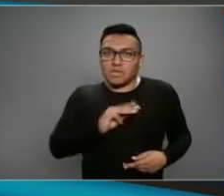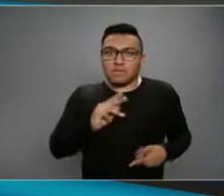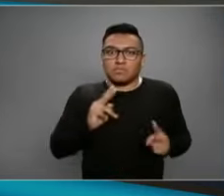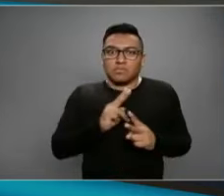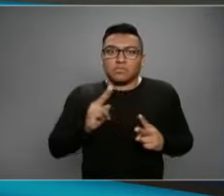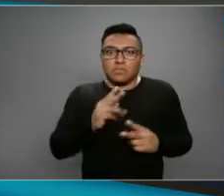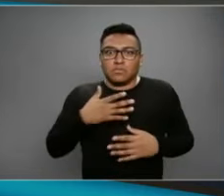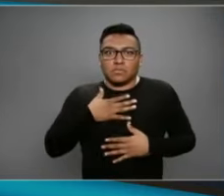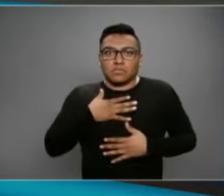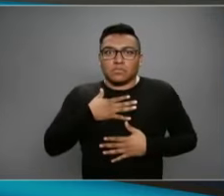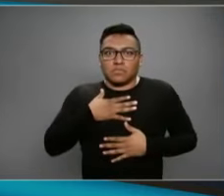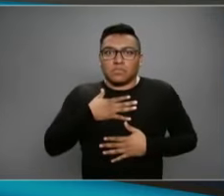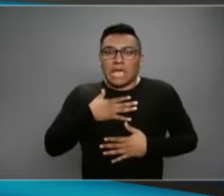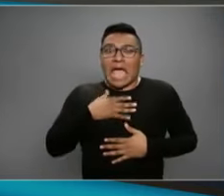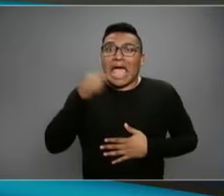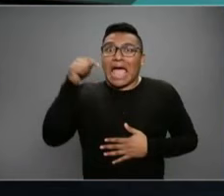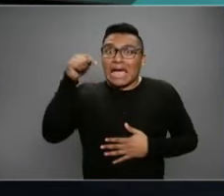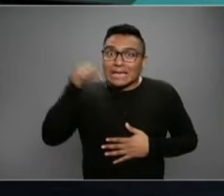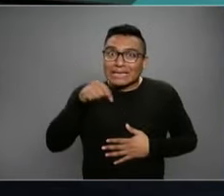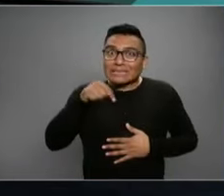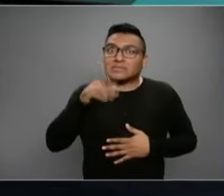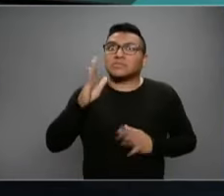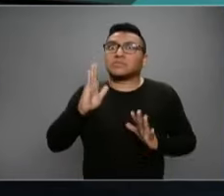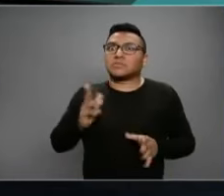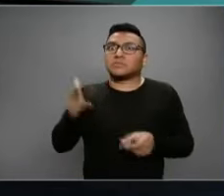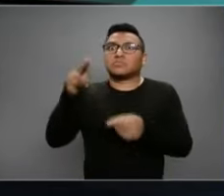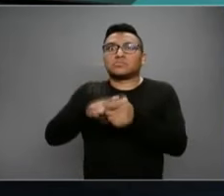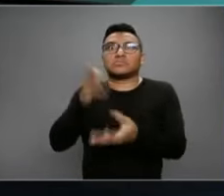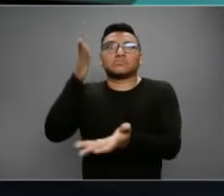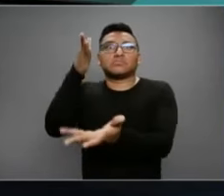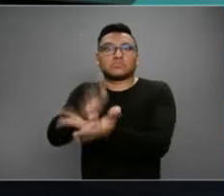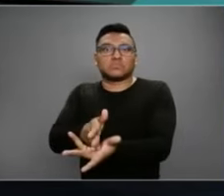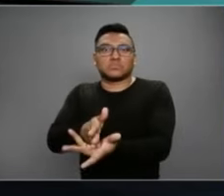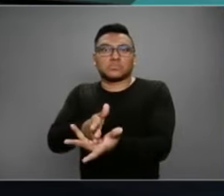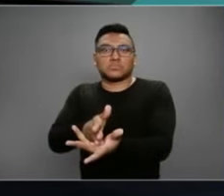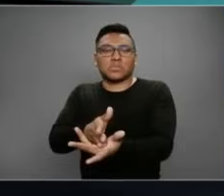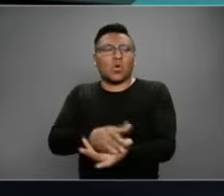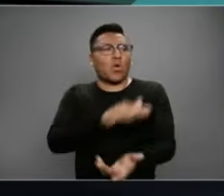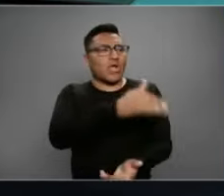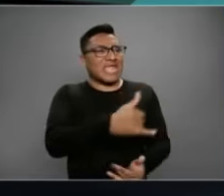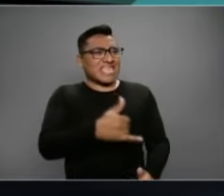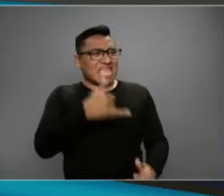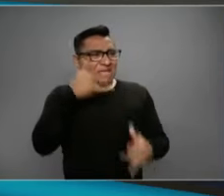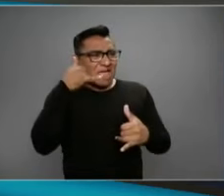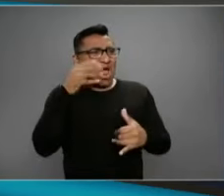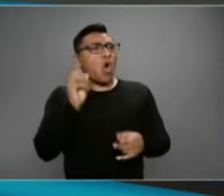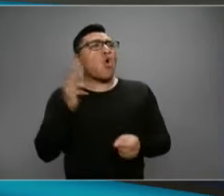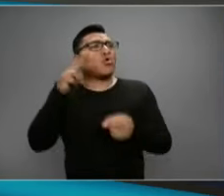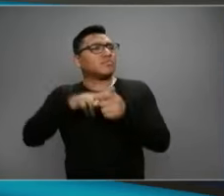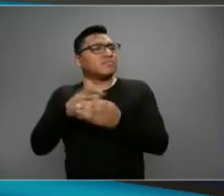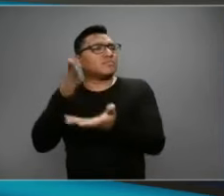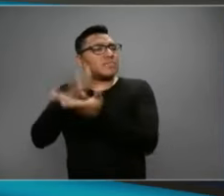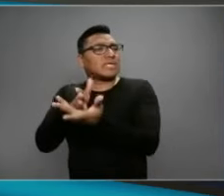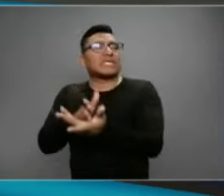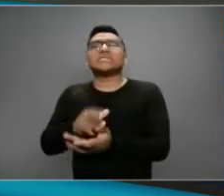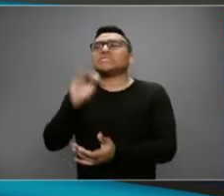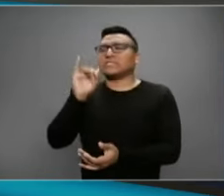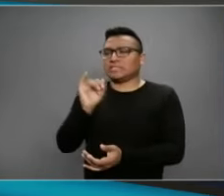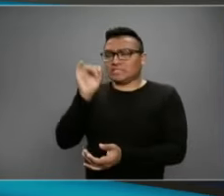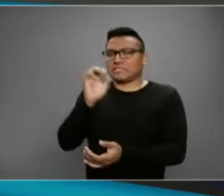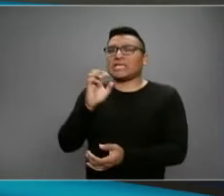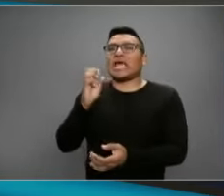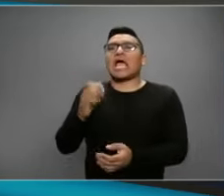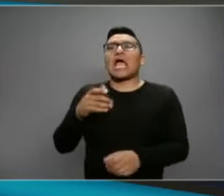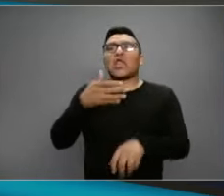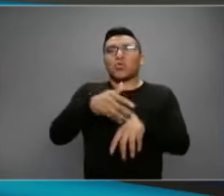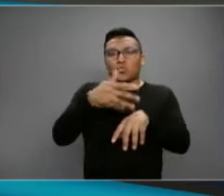hay que ir a un hospital. A un hospital. ¿En ese momento ir al hospital o llamar? Se puede llamar al número de emergencias